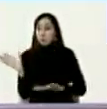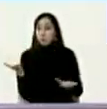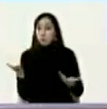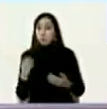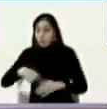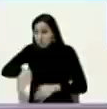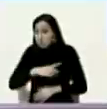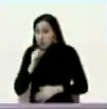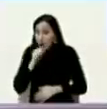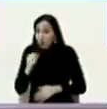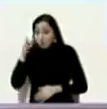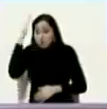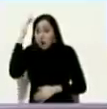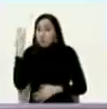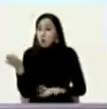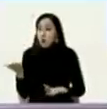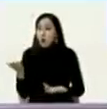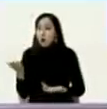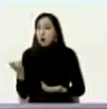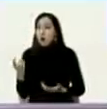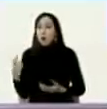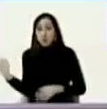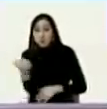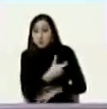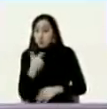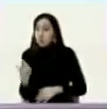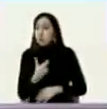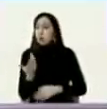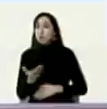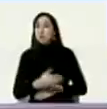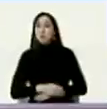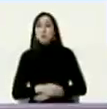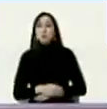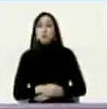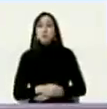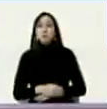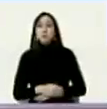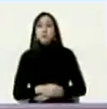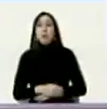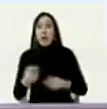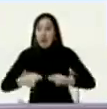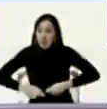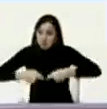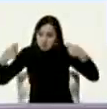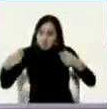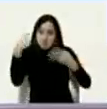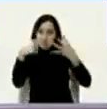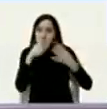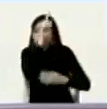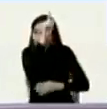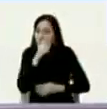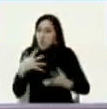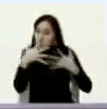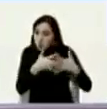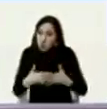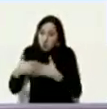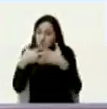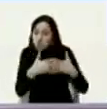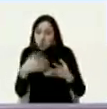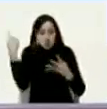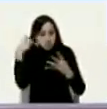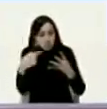periodistas búsquenlo en el Miami Herald en el New York Times en ABC